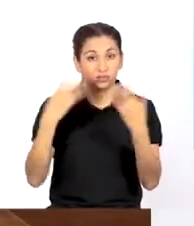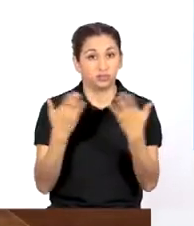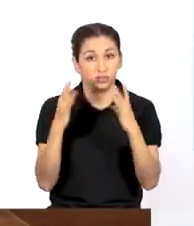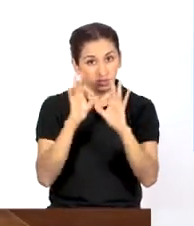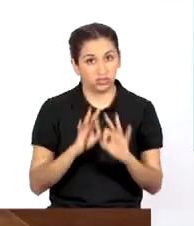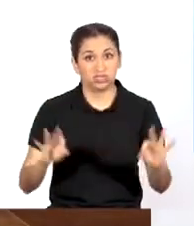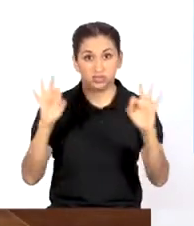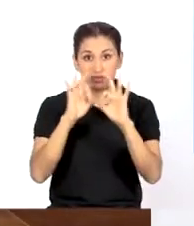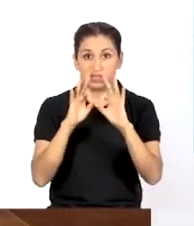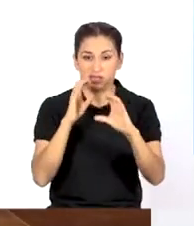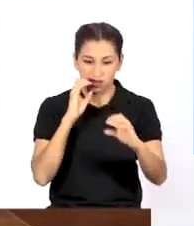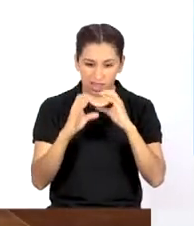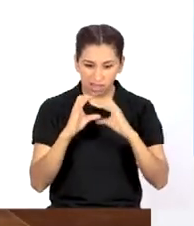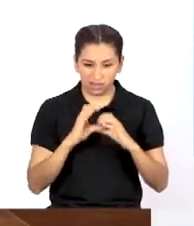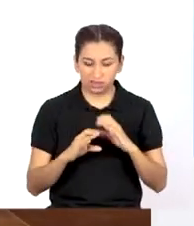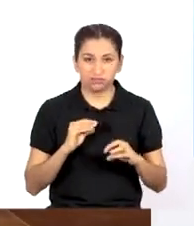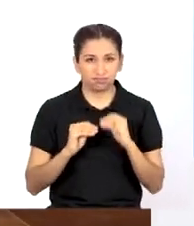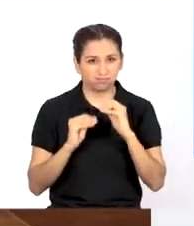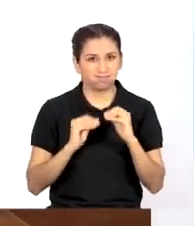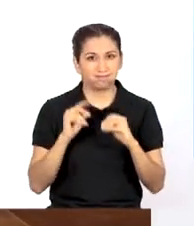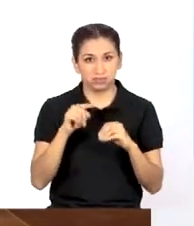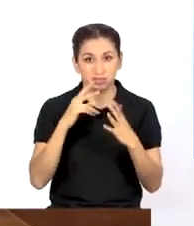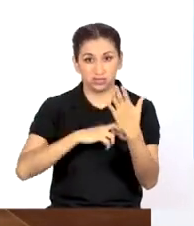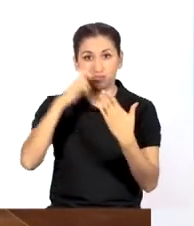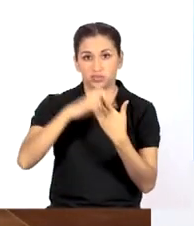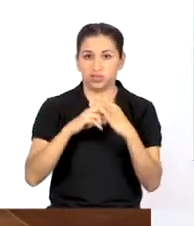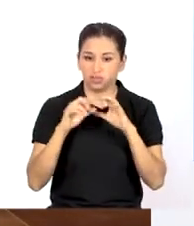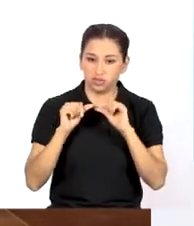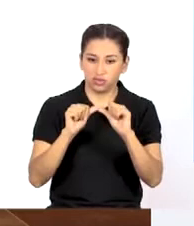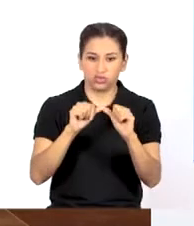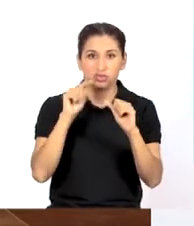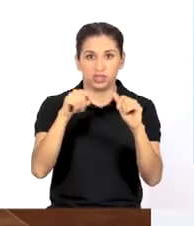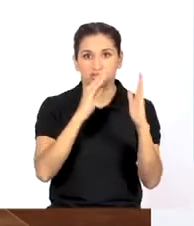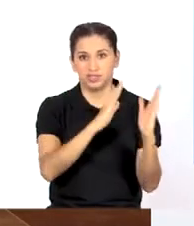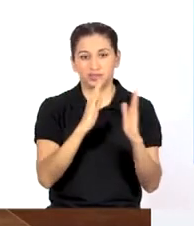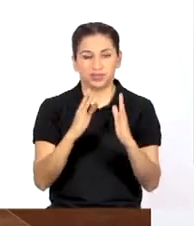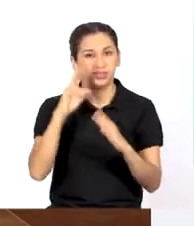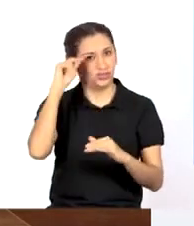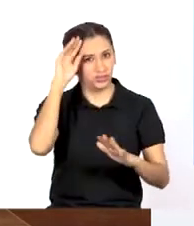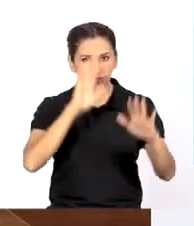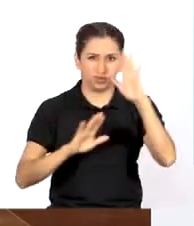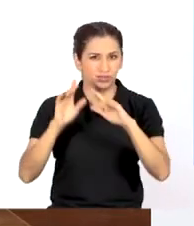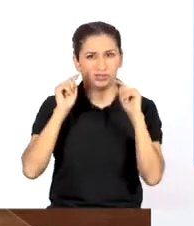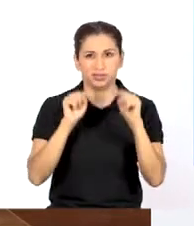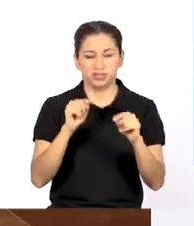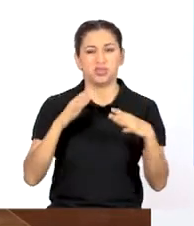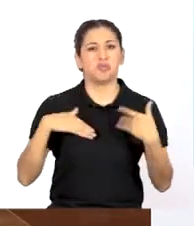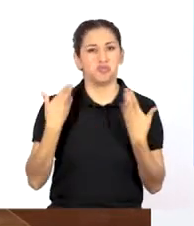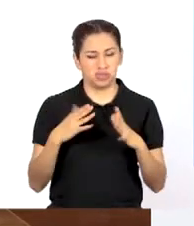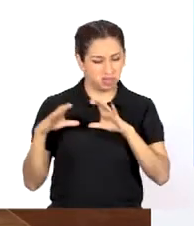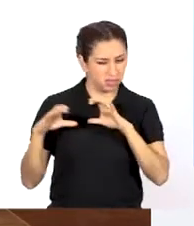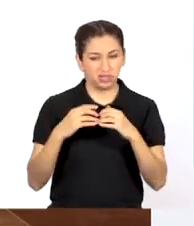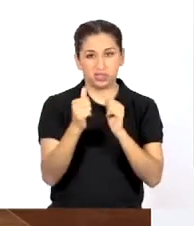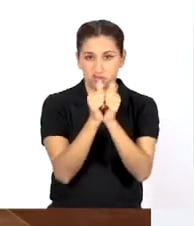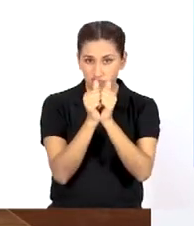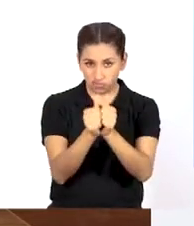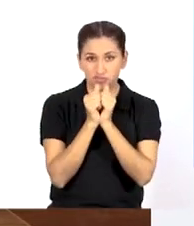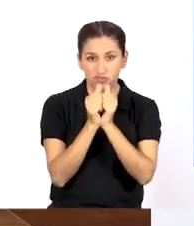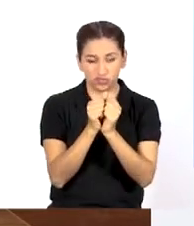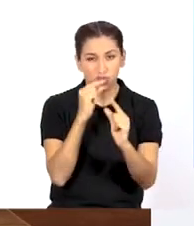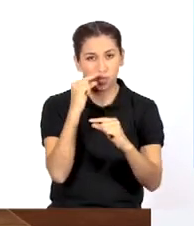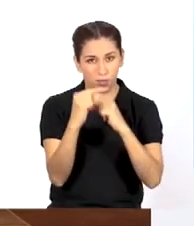importante elaborar el proyecto siguiendo estas pautas. No te preocupes por eso, Yamile. Podemos hacerlo